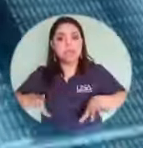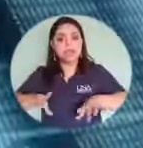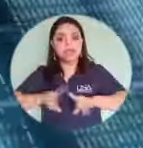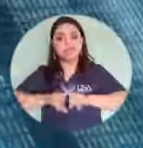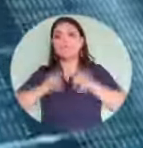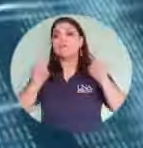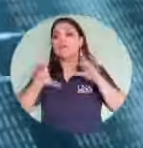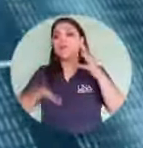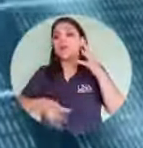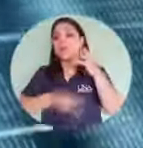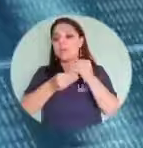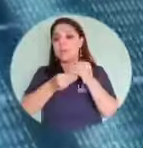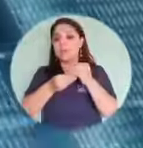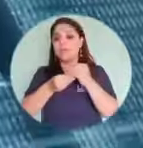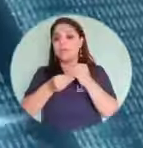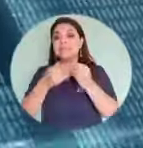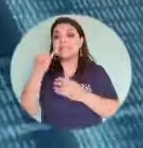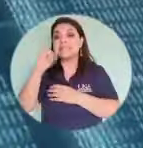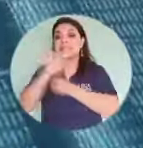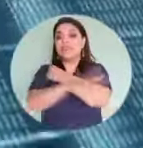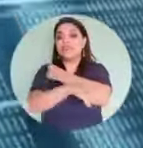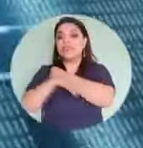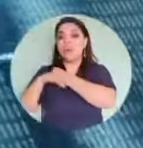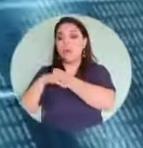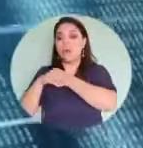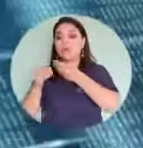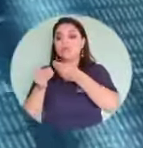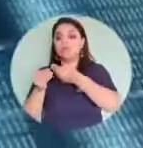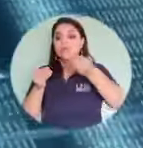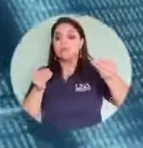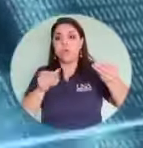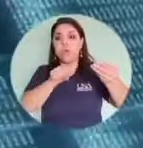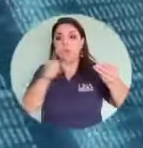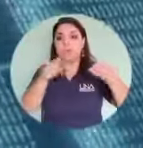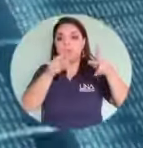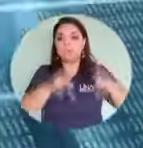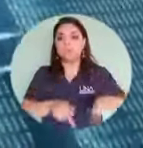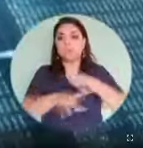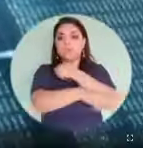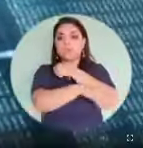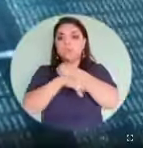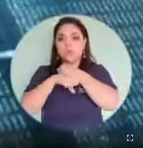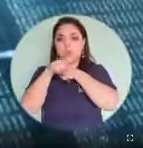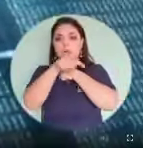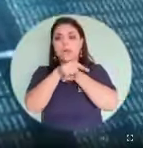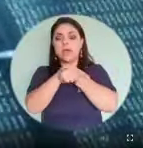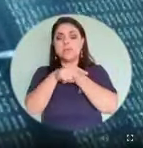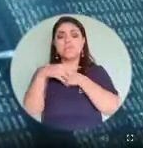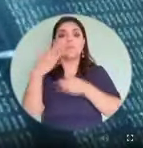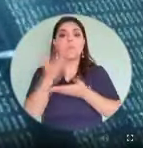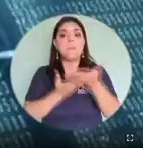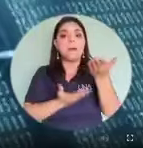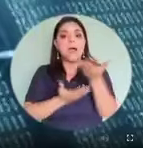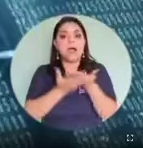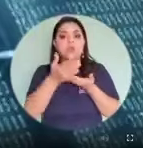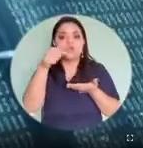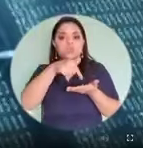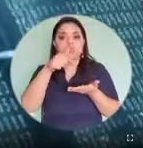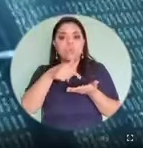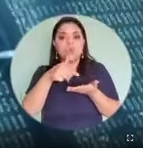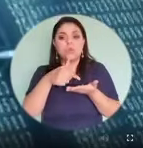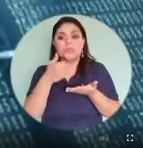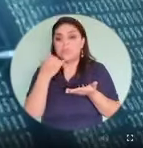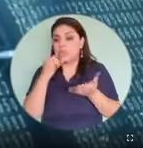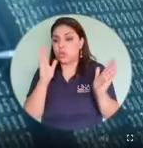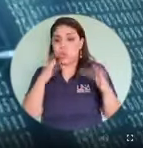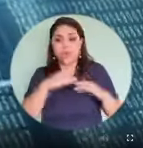adicionalmente, en manos de un tercero, si su teléfono no está debidamente protegido, imagínense el riesgo al que se expone esa persona.